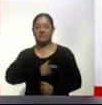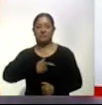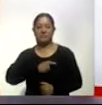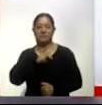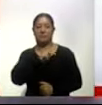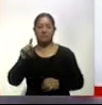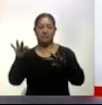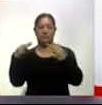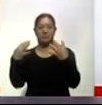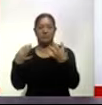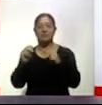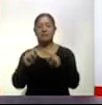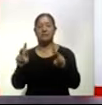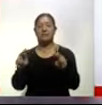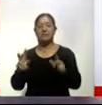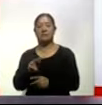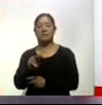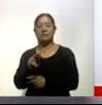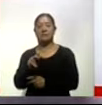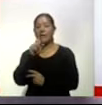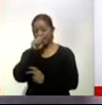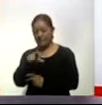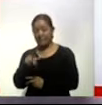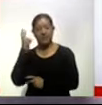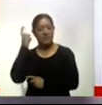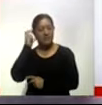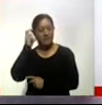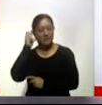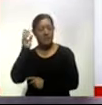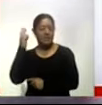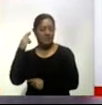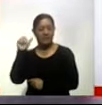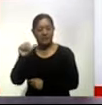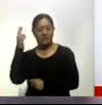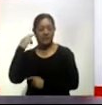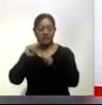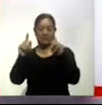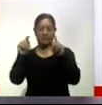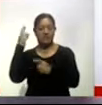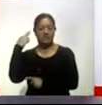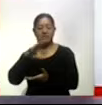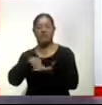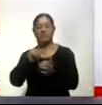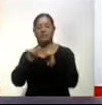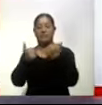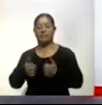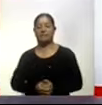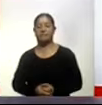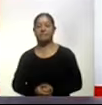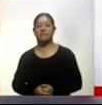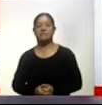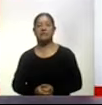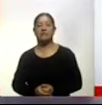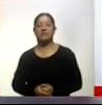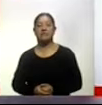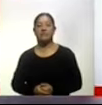quienes nos ven por Tlaxcala Televisión y a quienes nos van escuchando por Radio Altiplano, Radio Tlaxcala y Radio Calpulalpan. Ya está a su